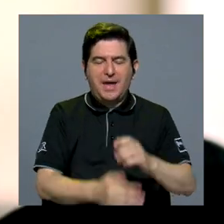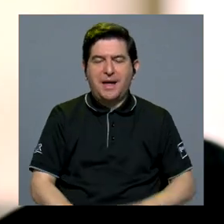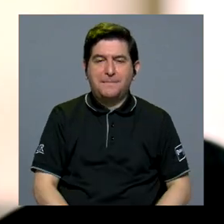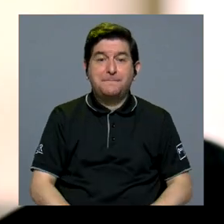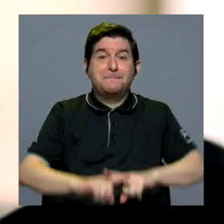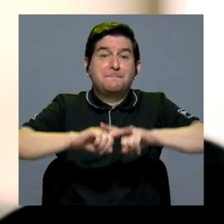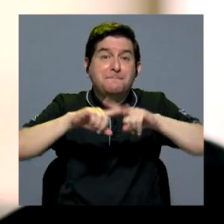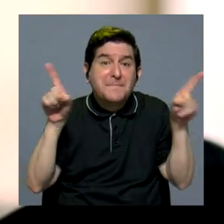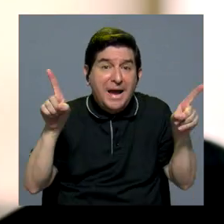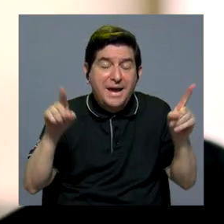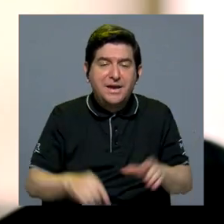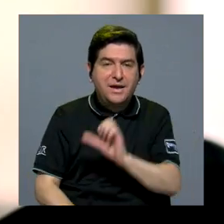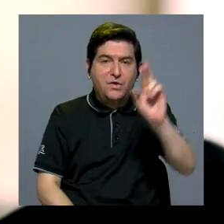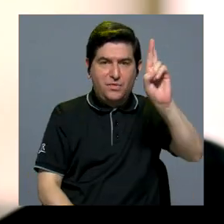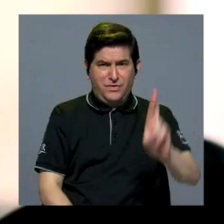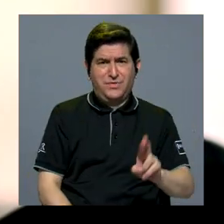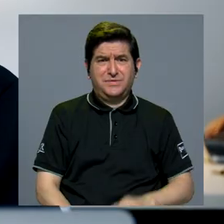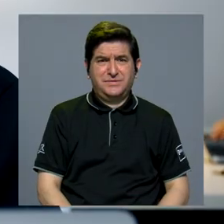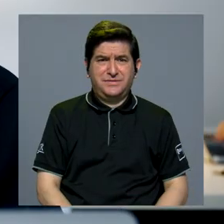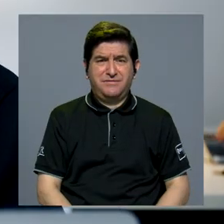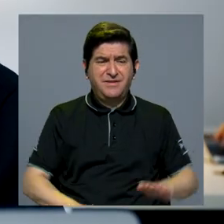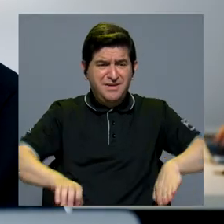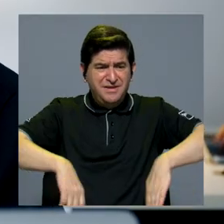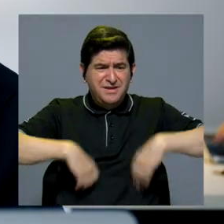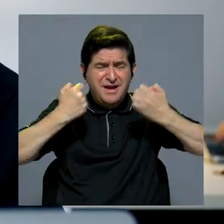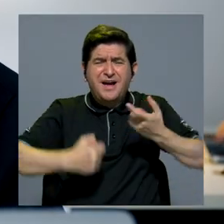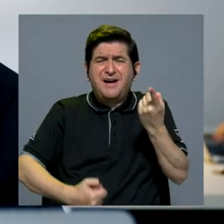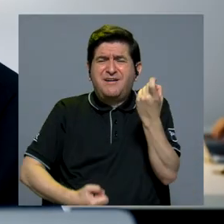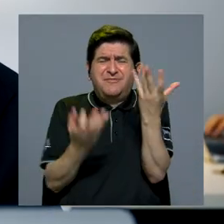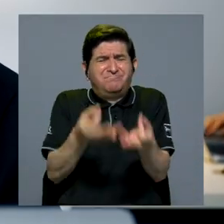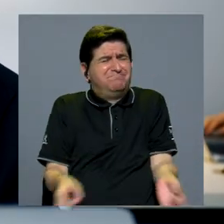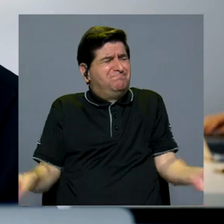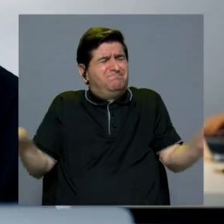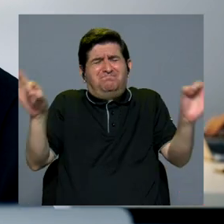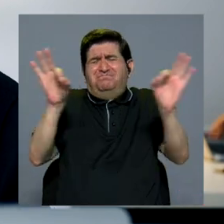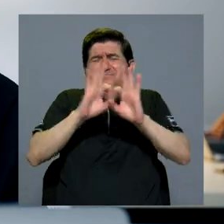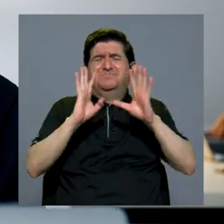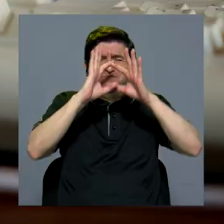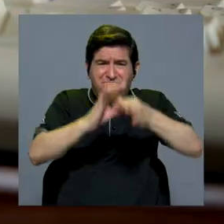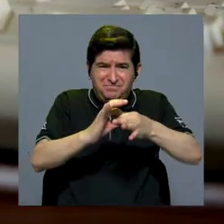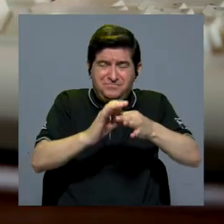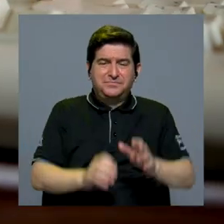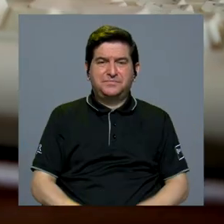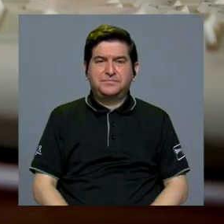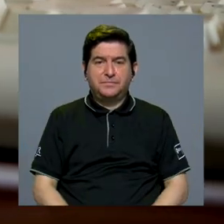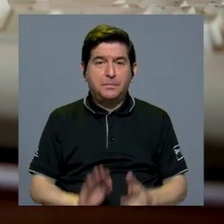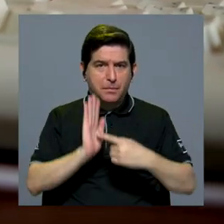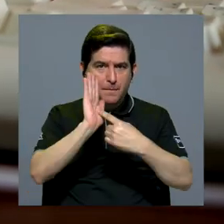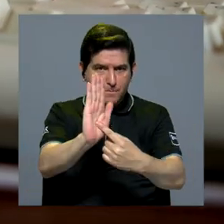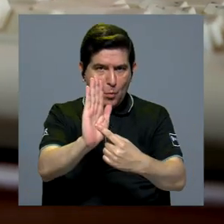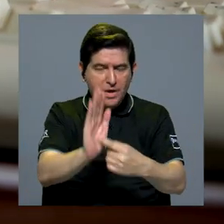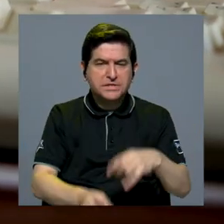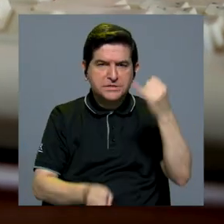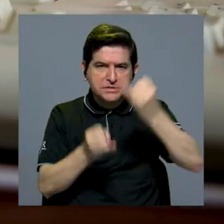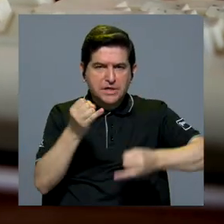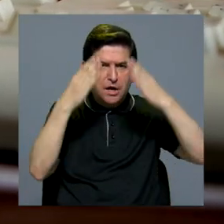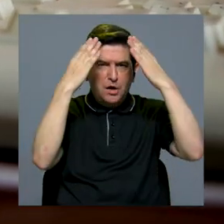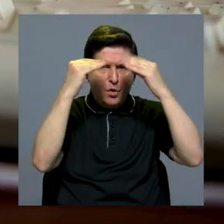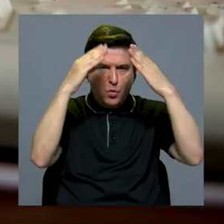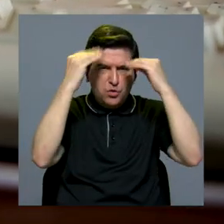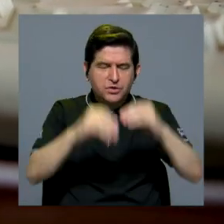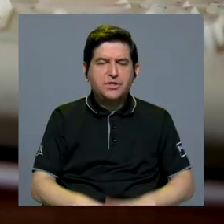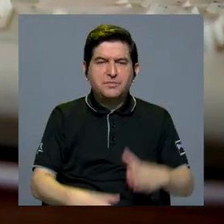y la economía. Sin embargo, en Costa Rica existen carencias importantes al respecto, así lo